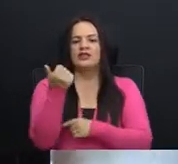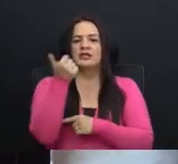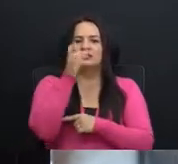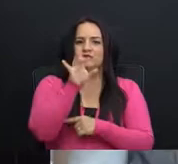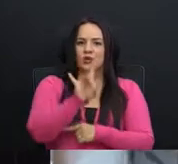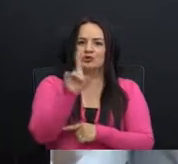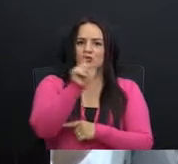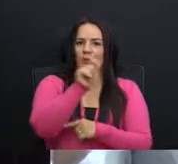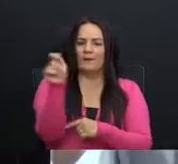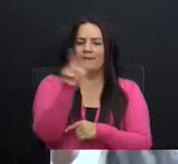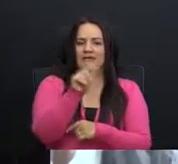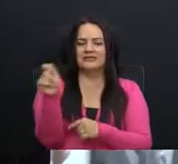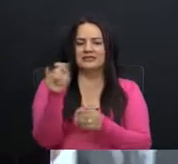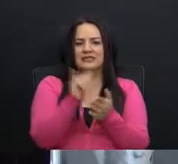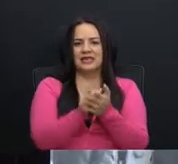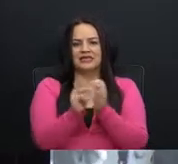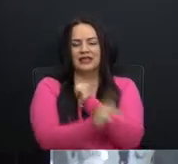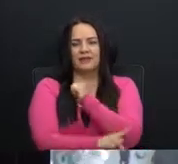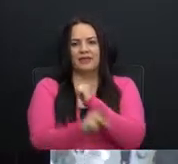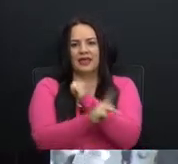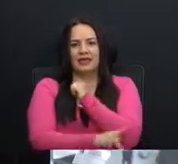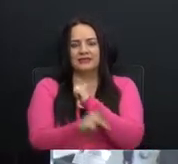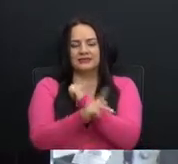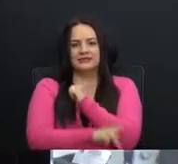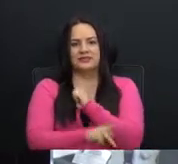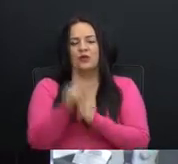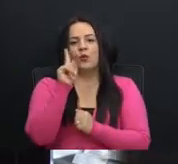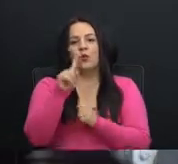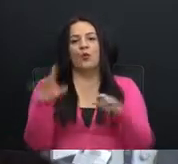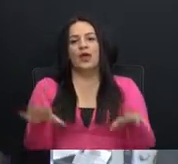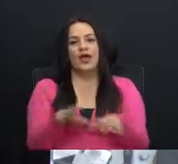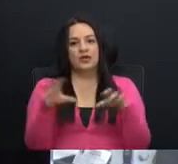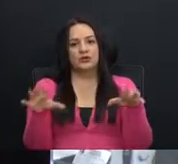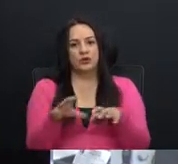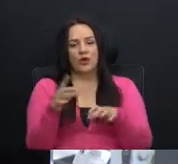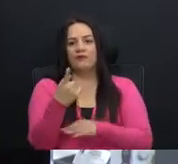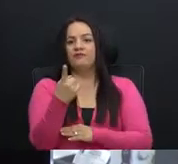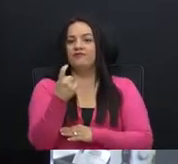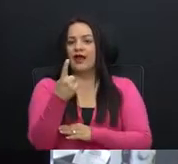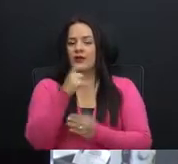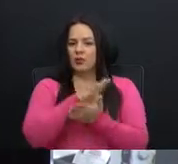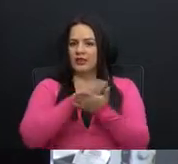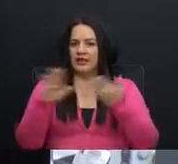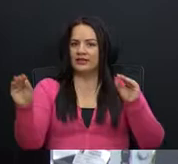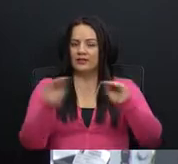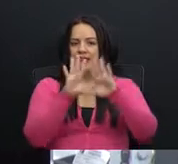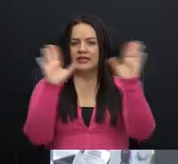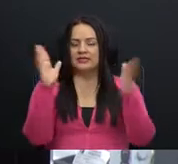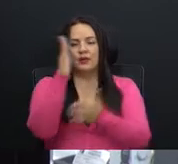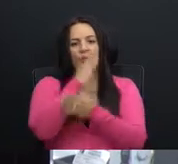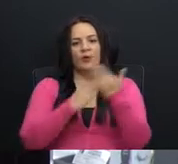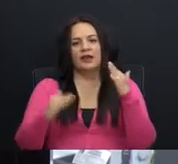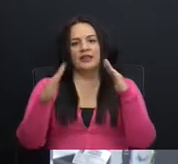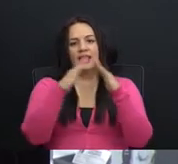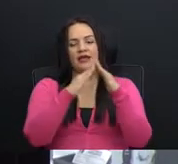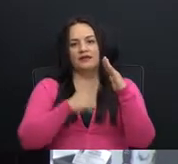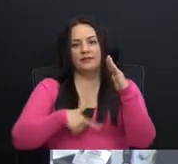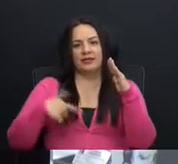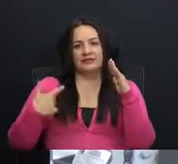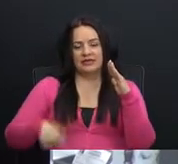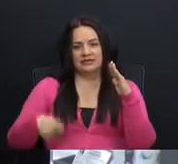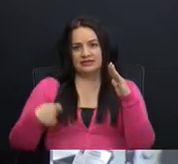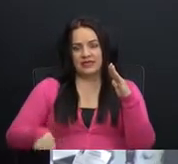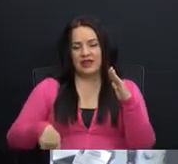meses en este país. Un accionar falto de transparencia por parte de Casa Presidencial,